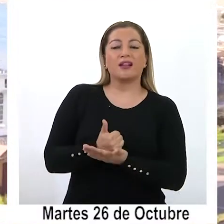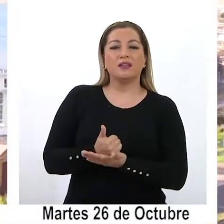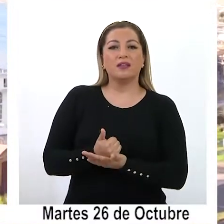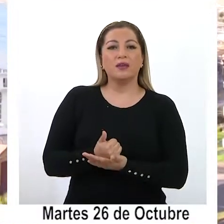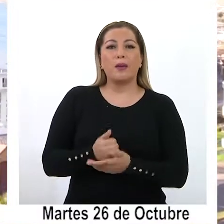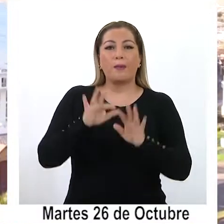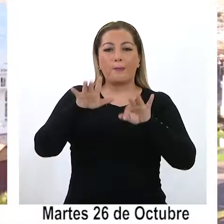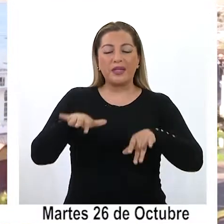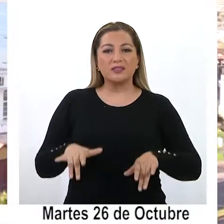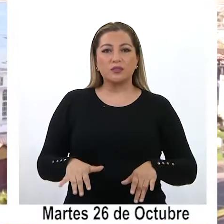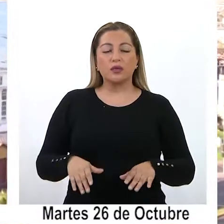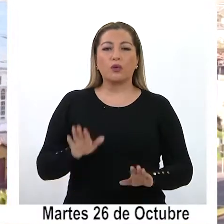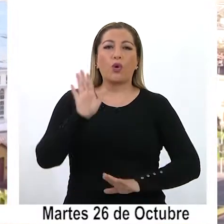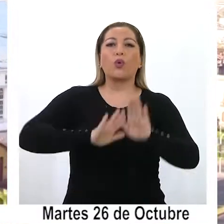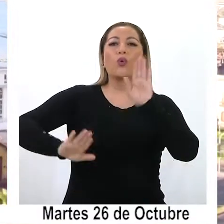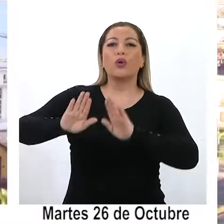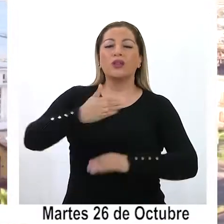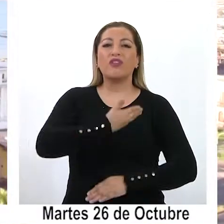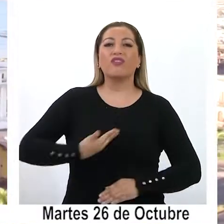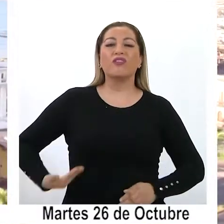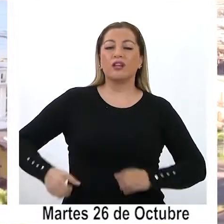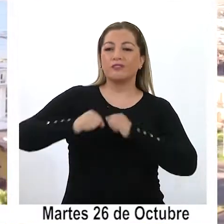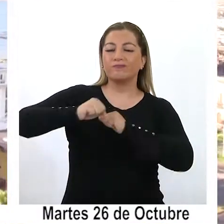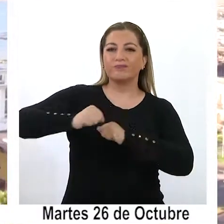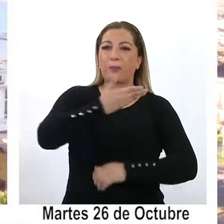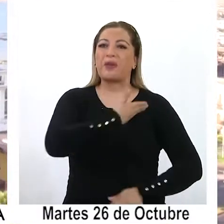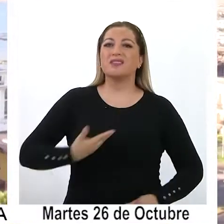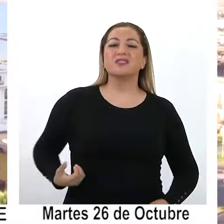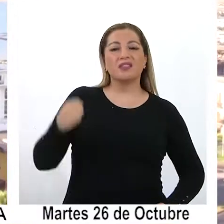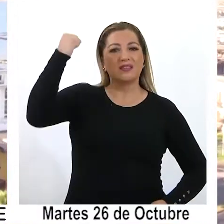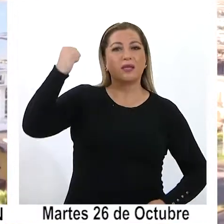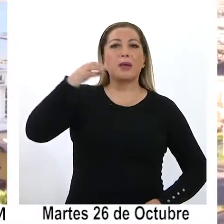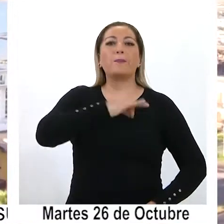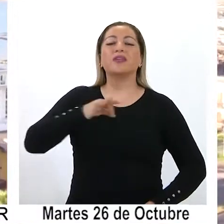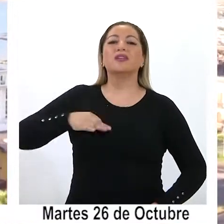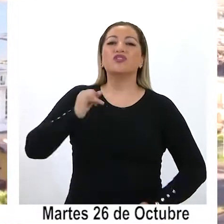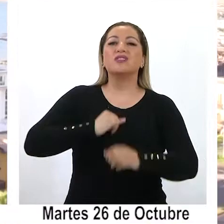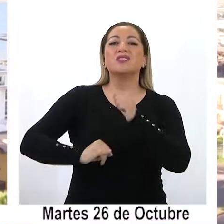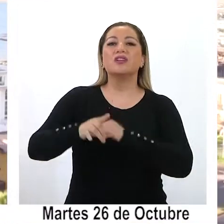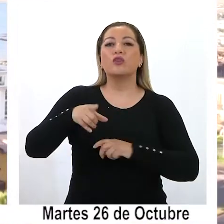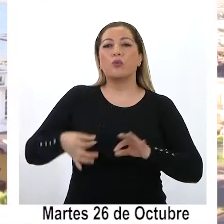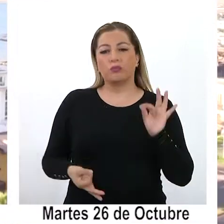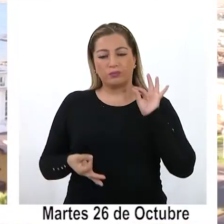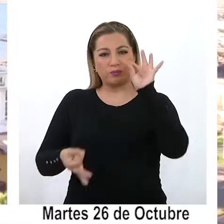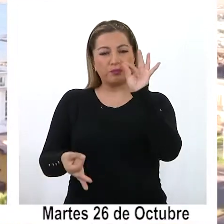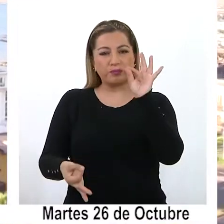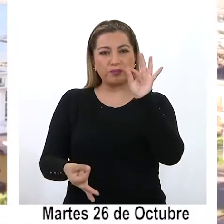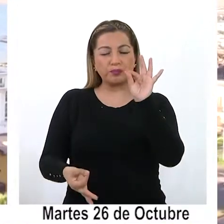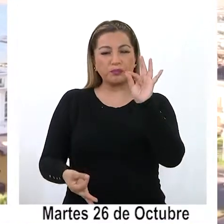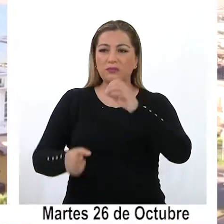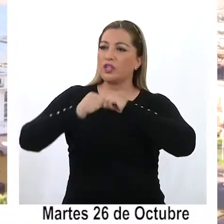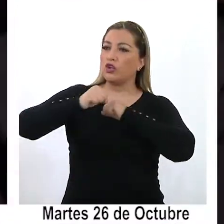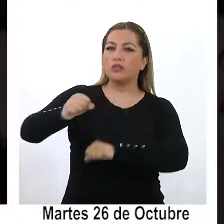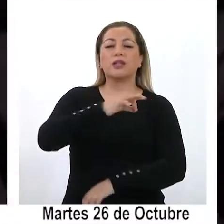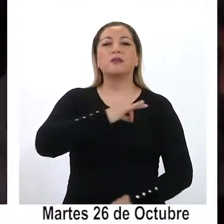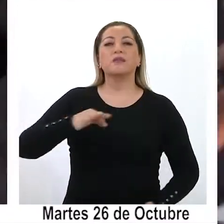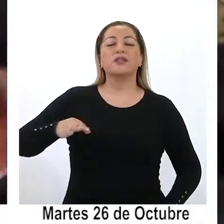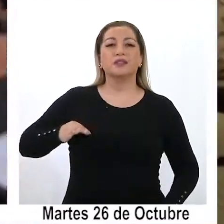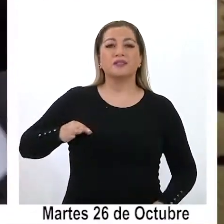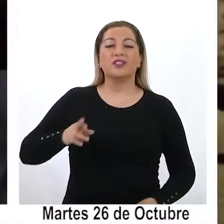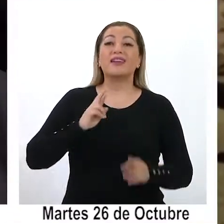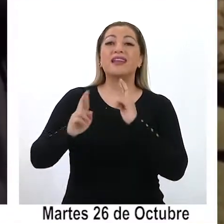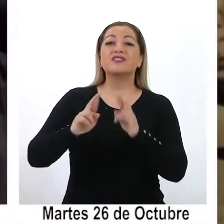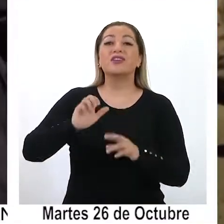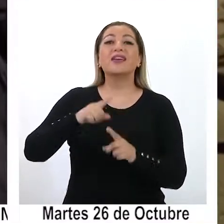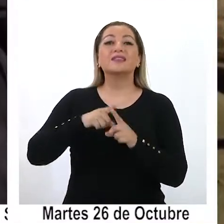protección contra el gobierno de Chile, contra el presidente, contra el ministro del Interior de la época, contra el ministro de Relaciones Exteriores,